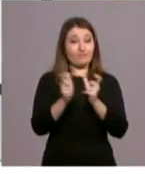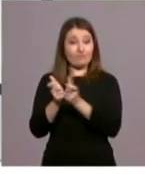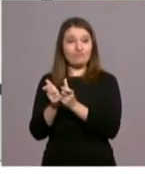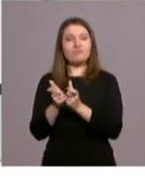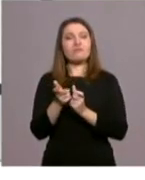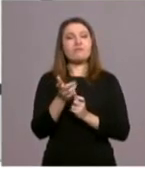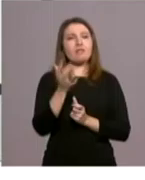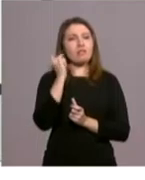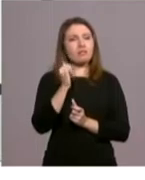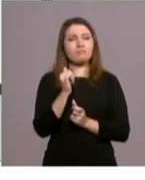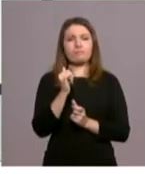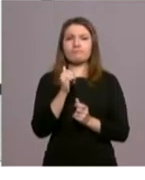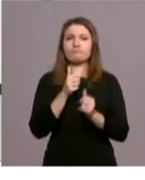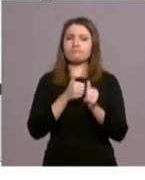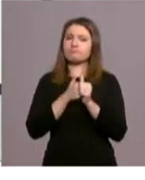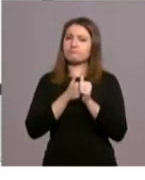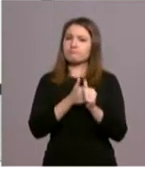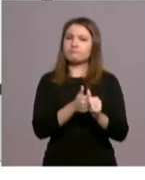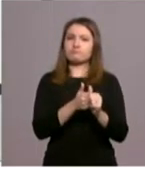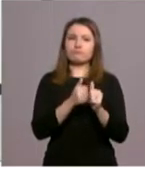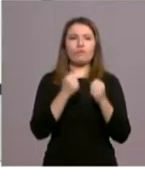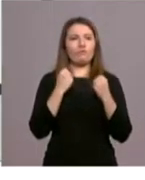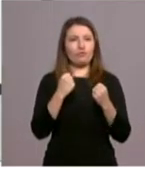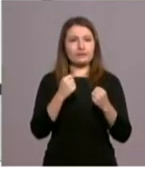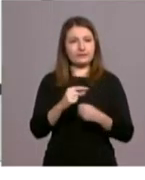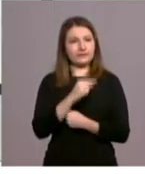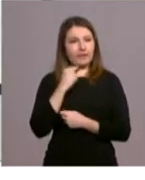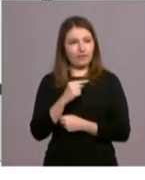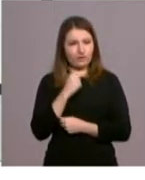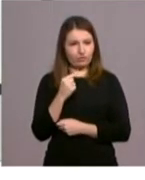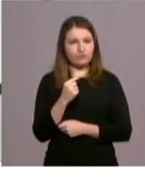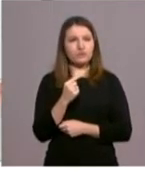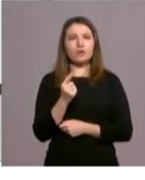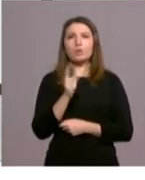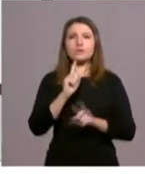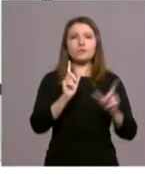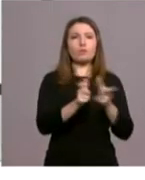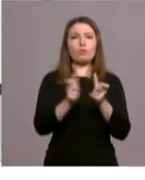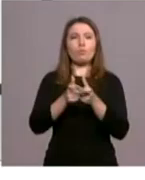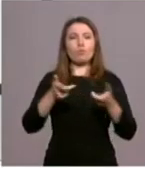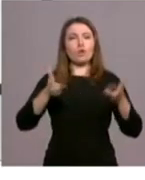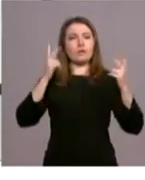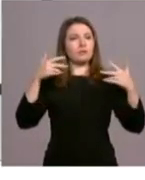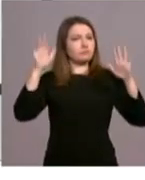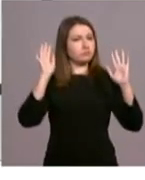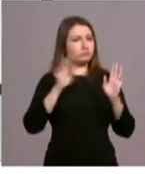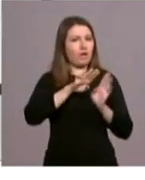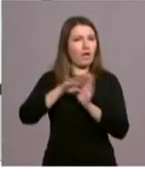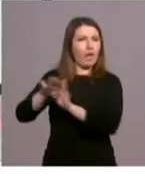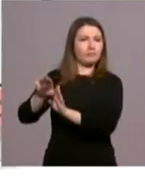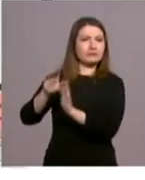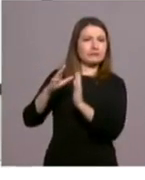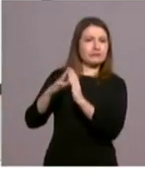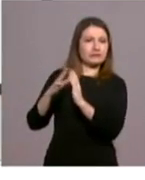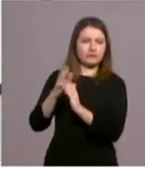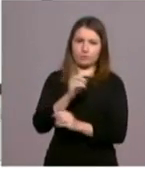dependencia muy fuerte de los sacerdotes. O sea, no son grupos que funcionen así al margen del